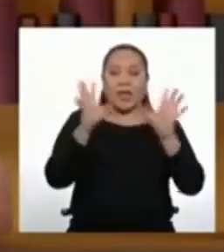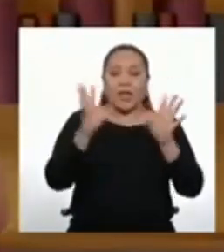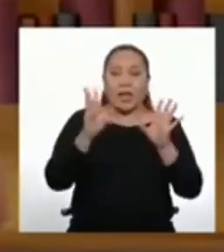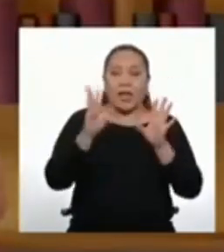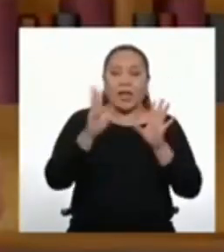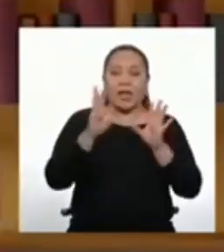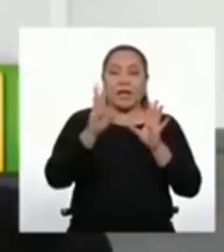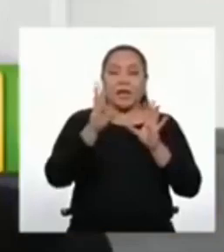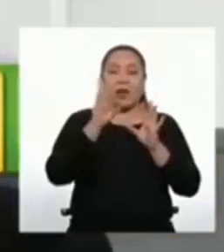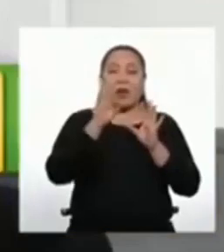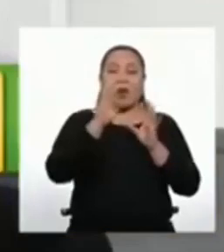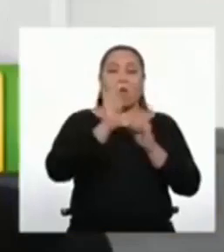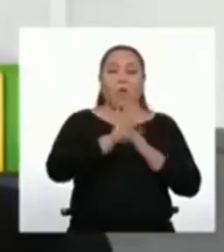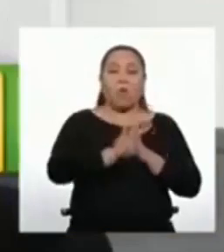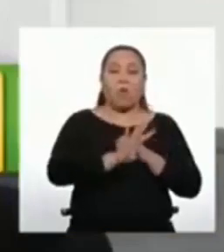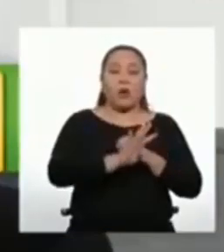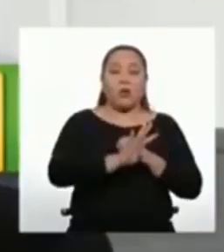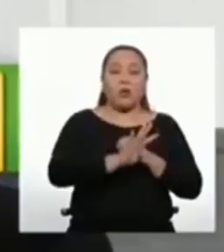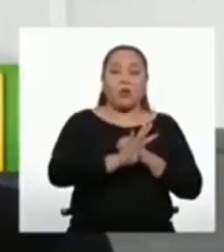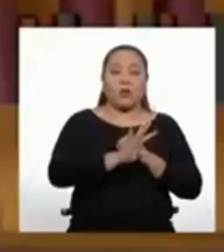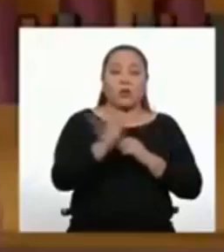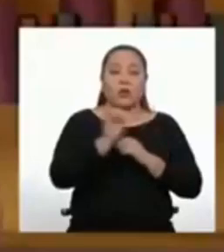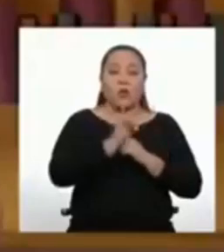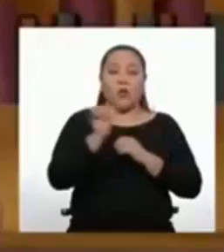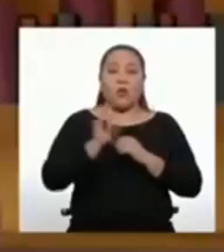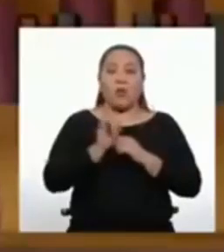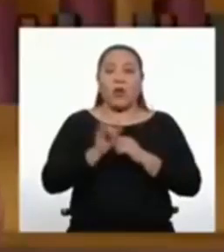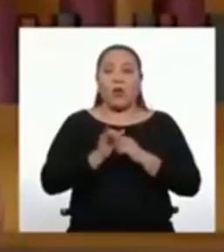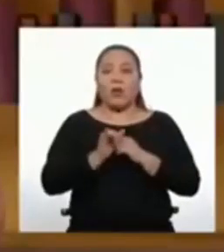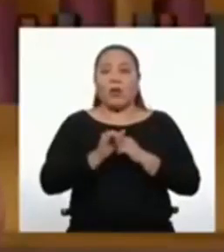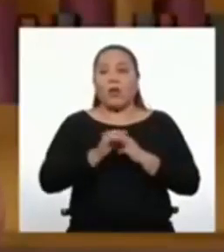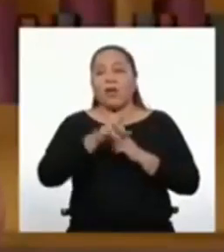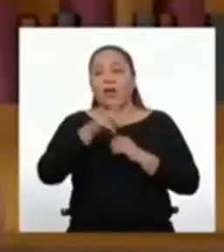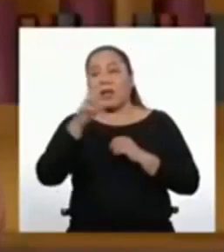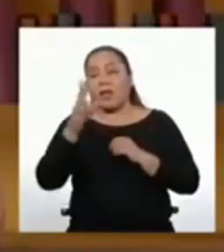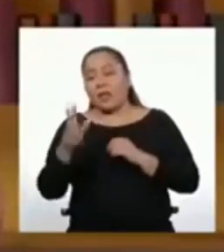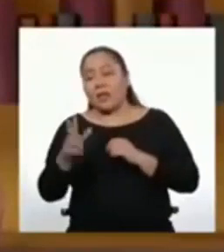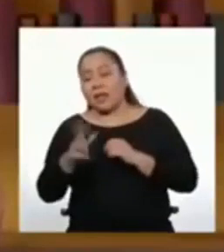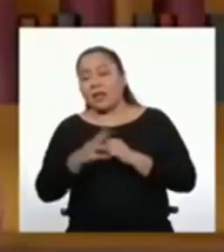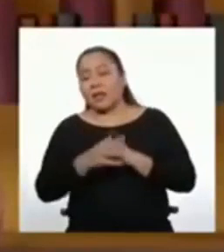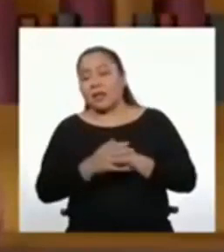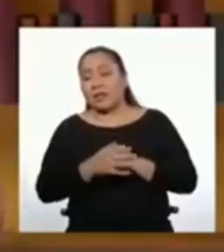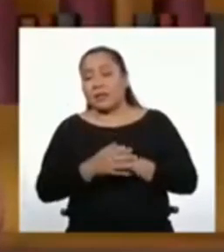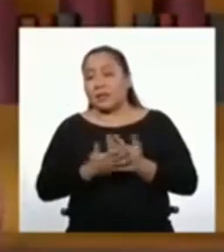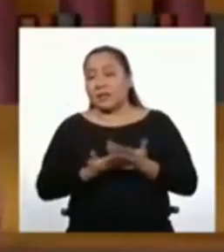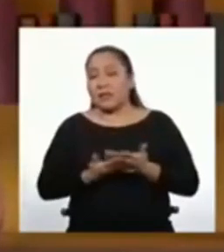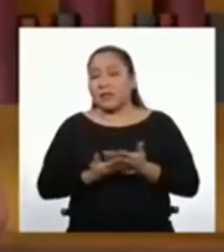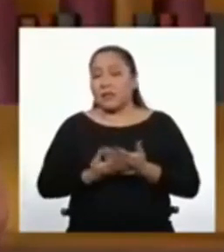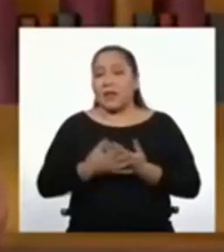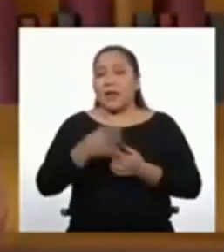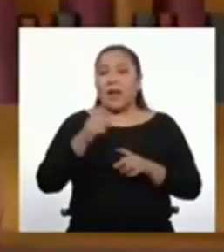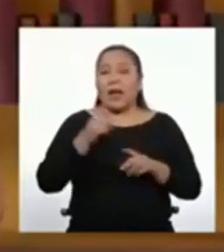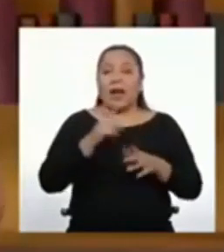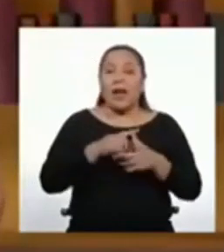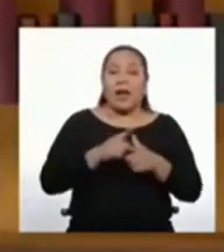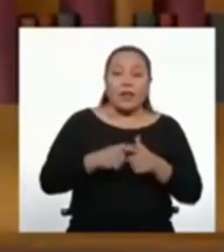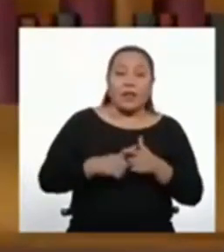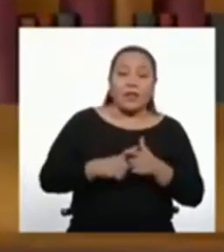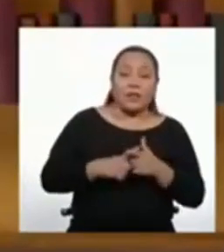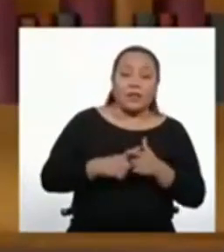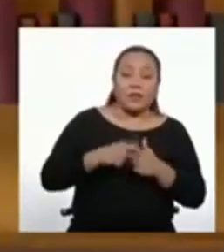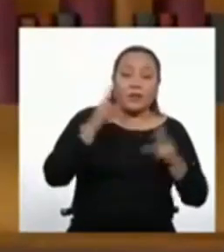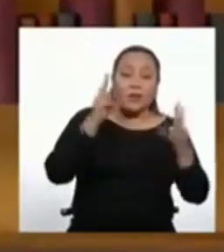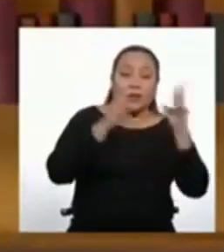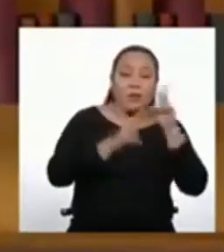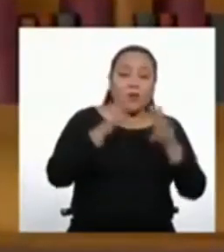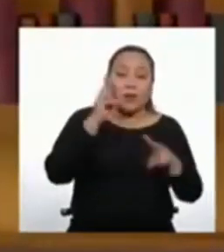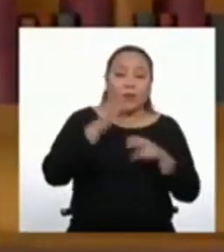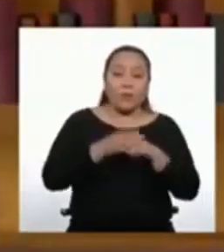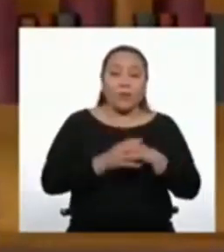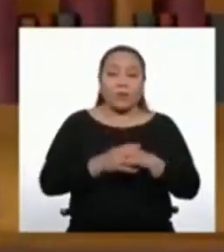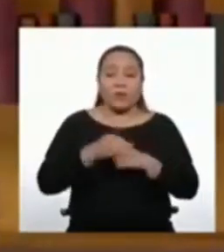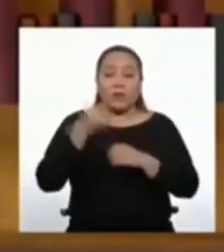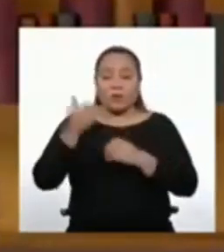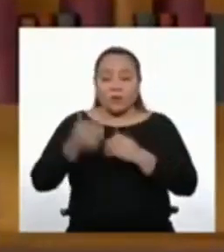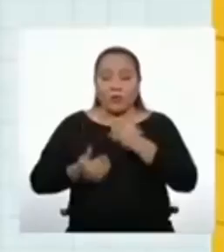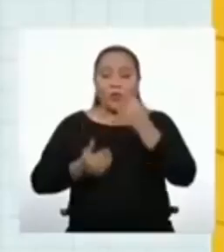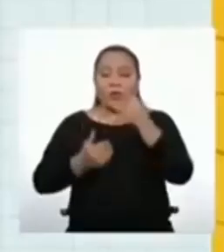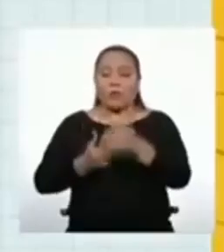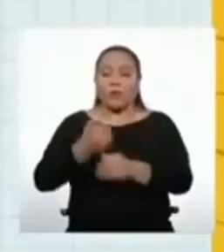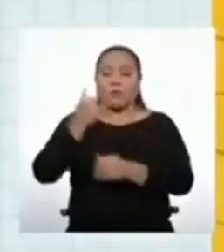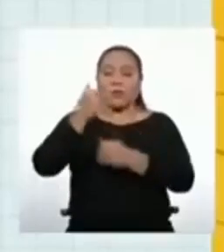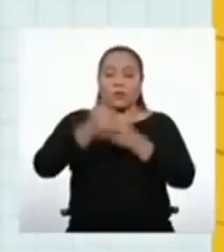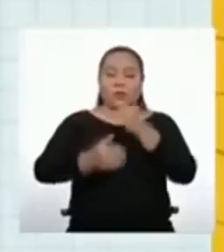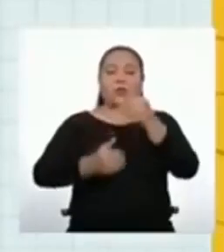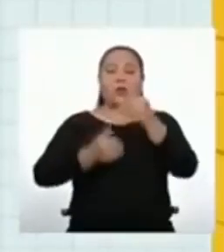cantidad del día 3? Sí, profesor. Entonces, nos toca reconocer que existe una constante en esta